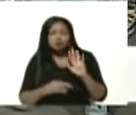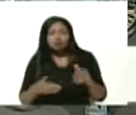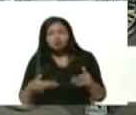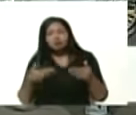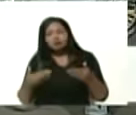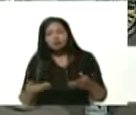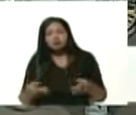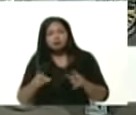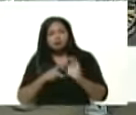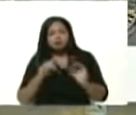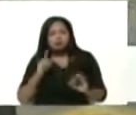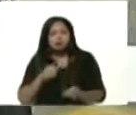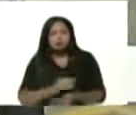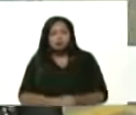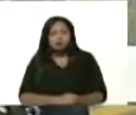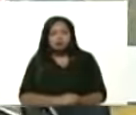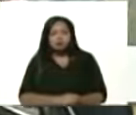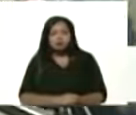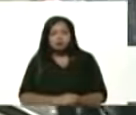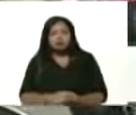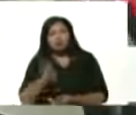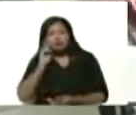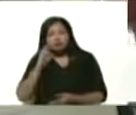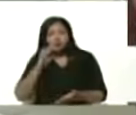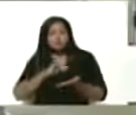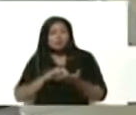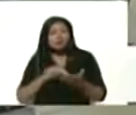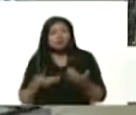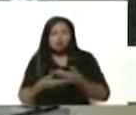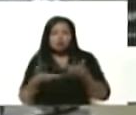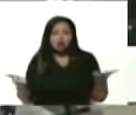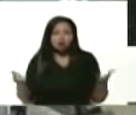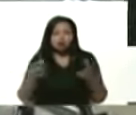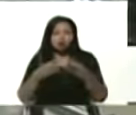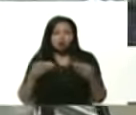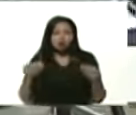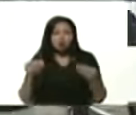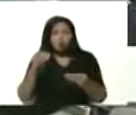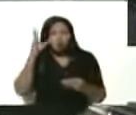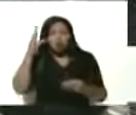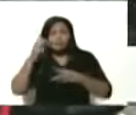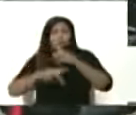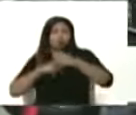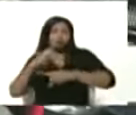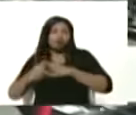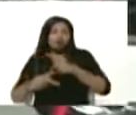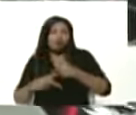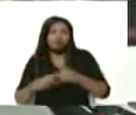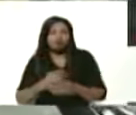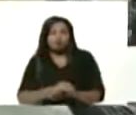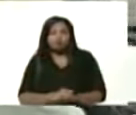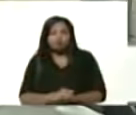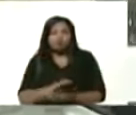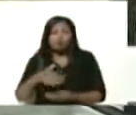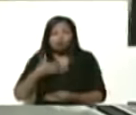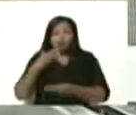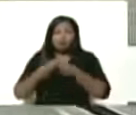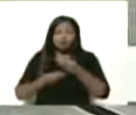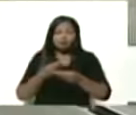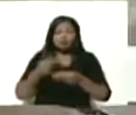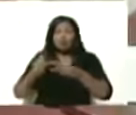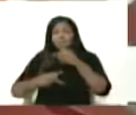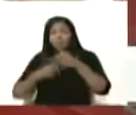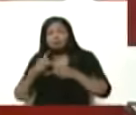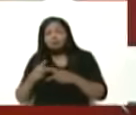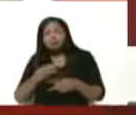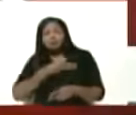instrucción que estamos siguiendo en Miranda. Nosotros ponemos a la orden, presidente, toda la capacidad productiva de Miranda para todas las políticas sociales de